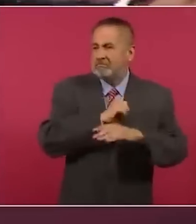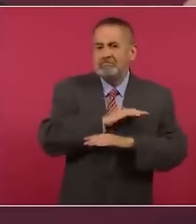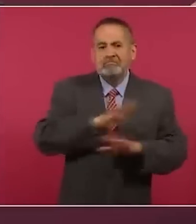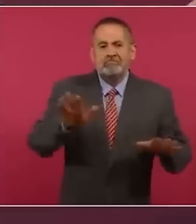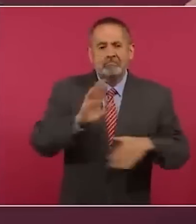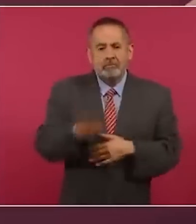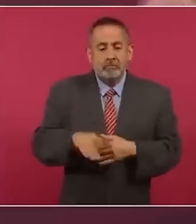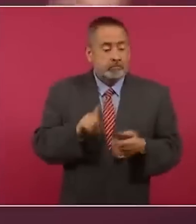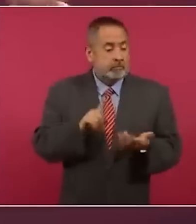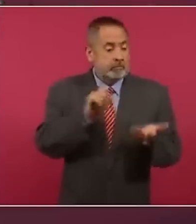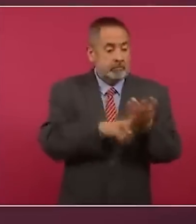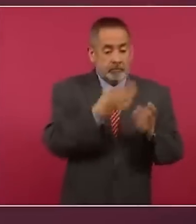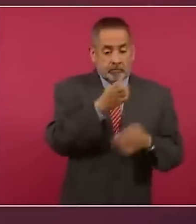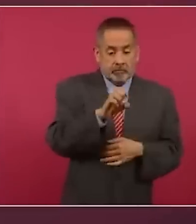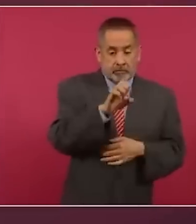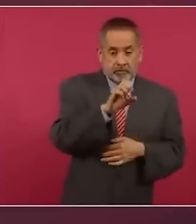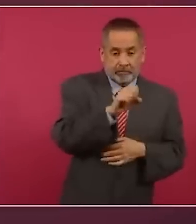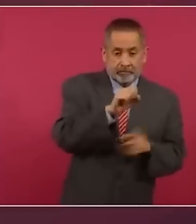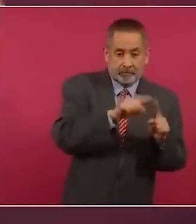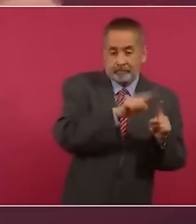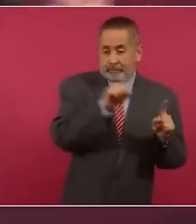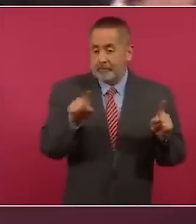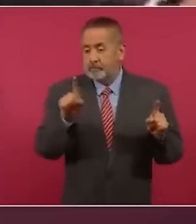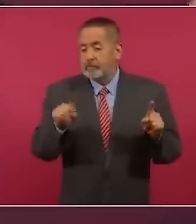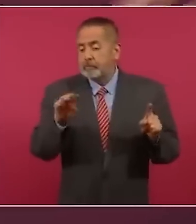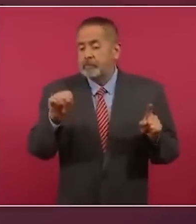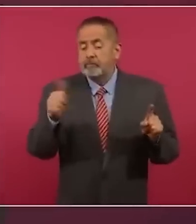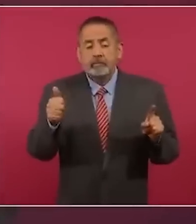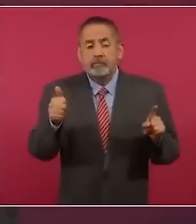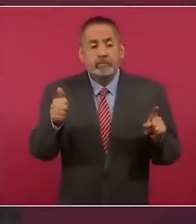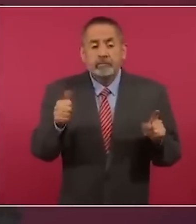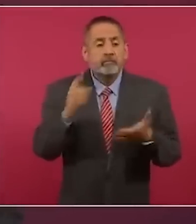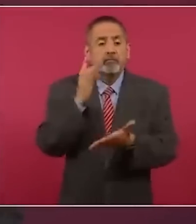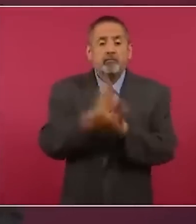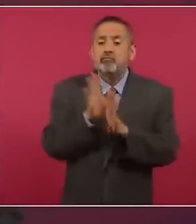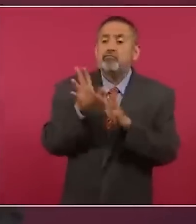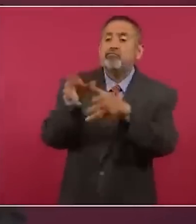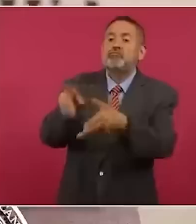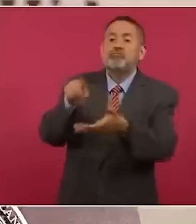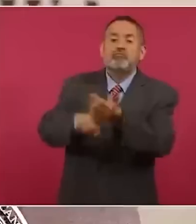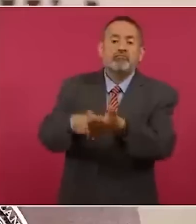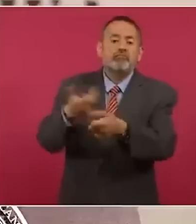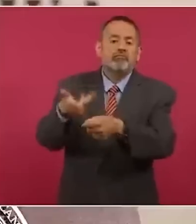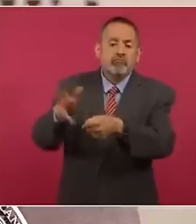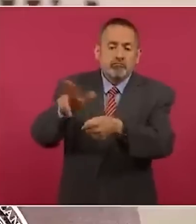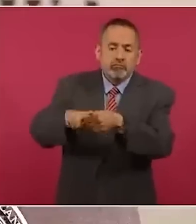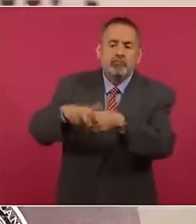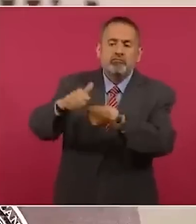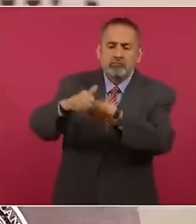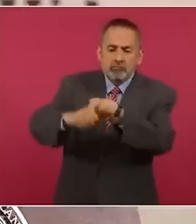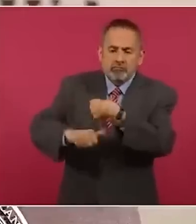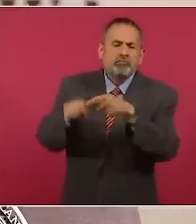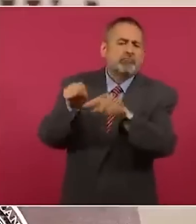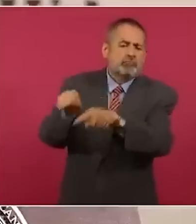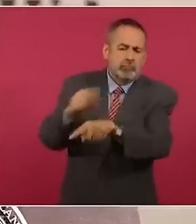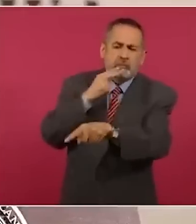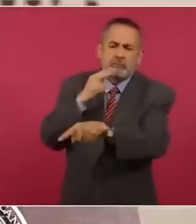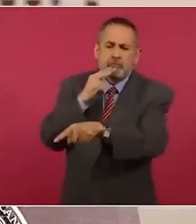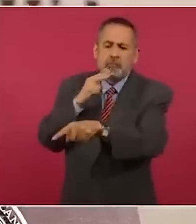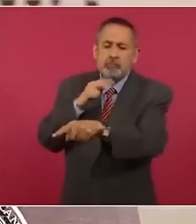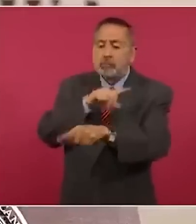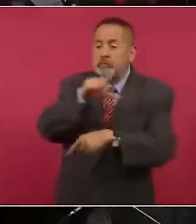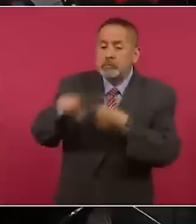de 1960 a 1996 nunca se utilizó fuera del sistema médico, hospitales, operaciones, quirófanos.